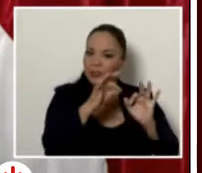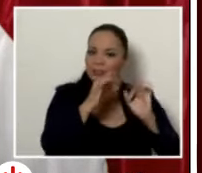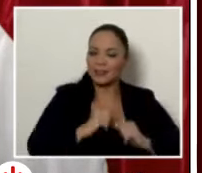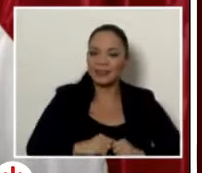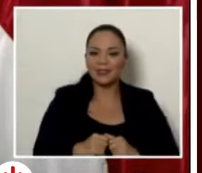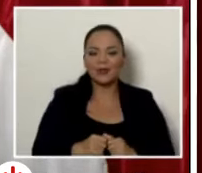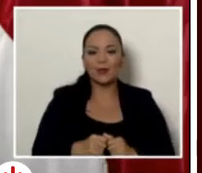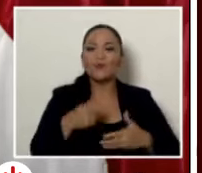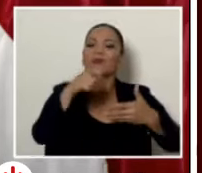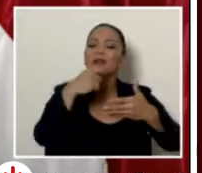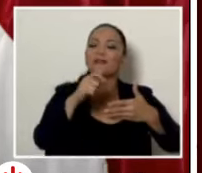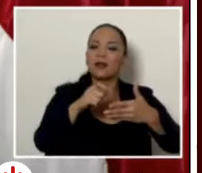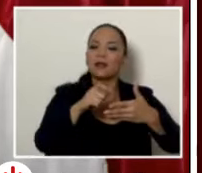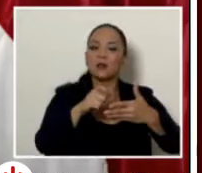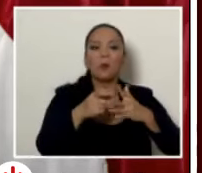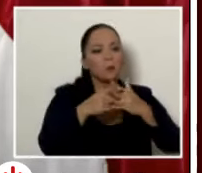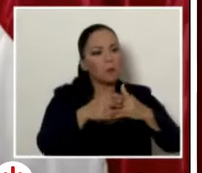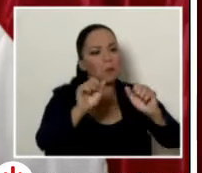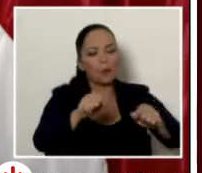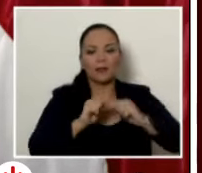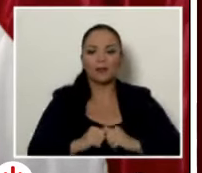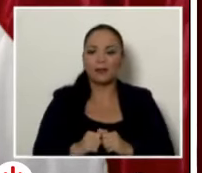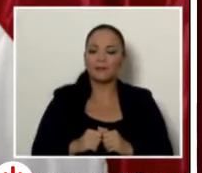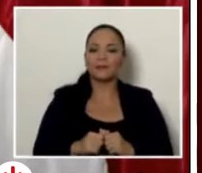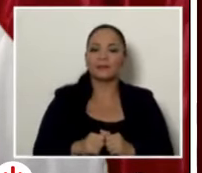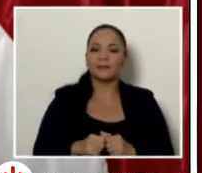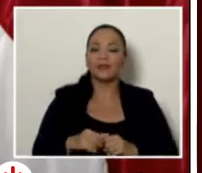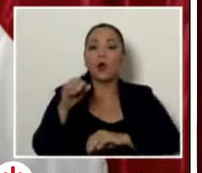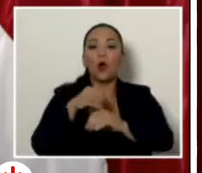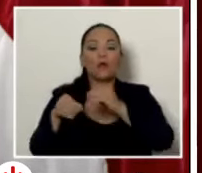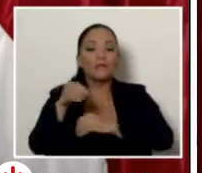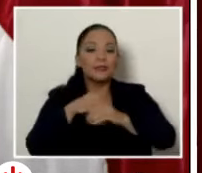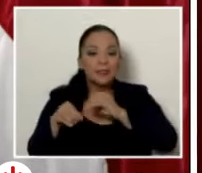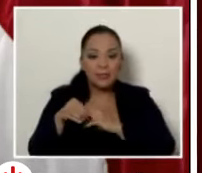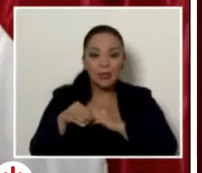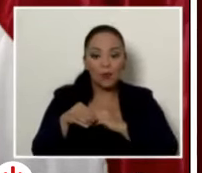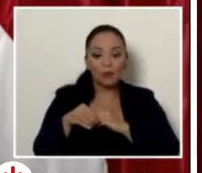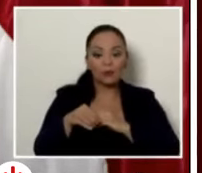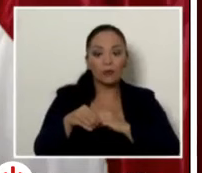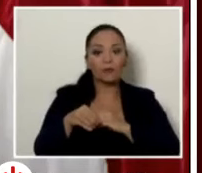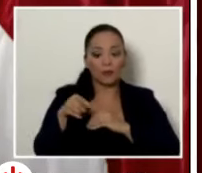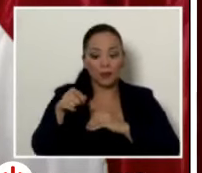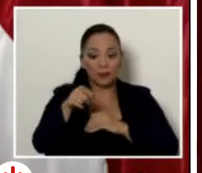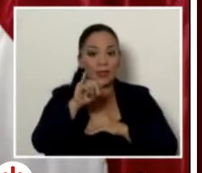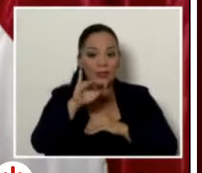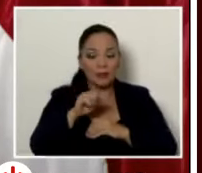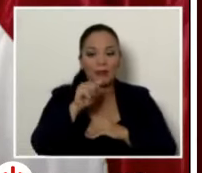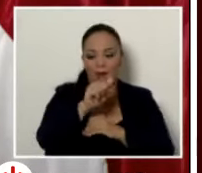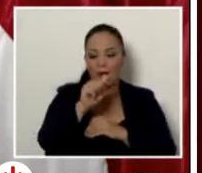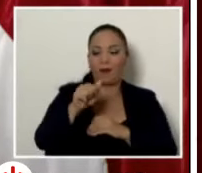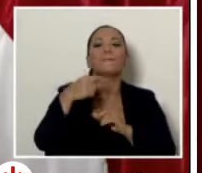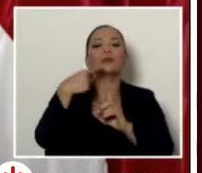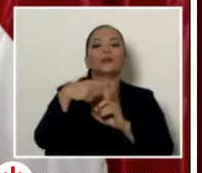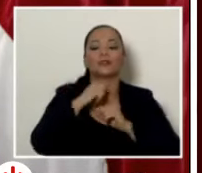calificación de crédito y sus subsidiarias del ICE en A positivo y para la